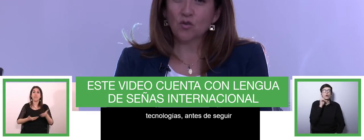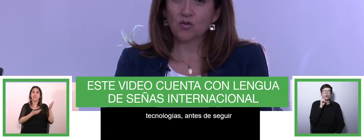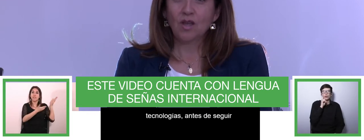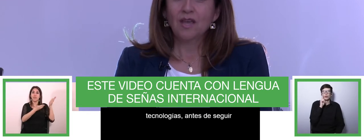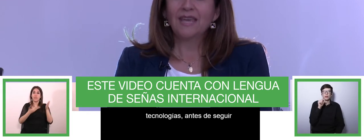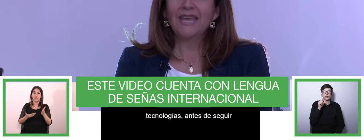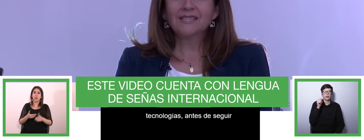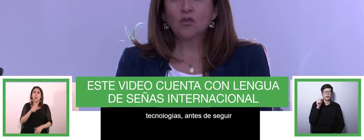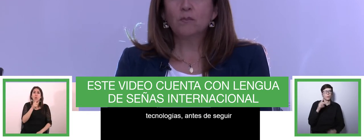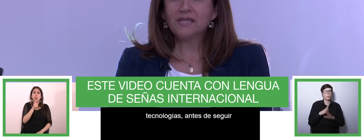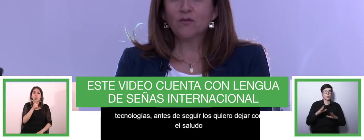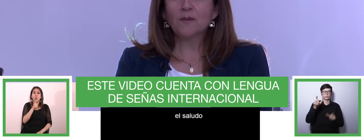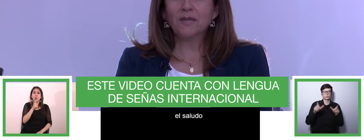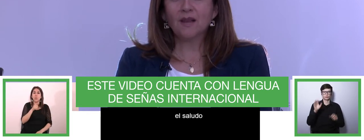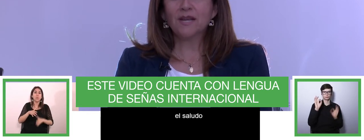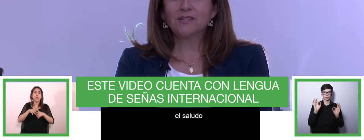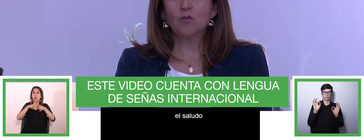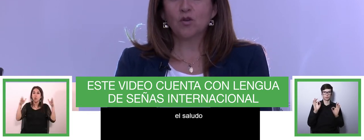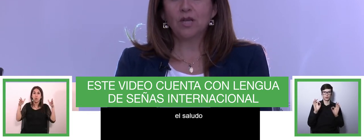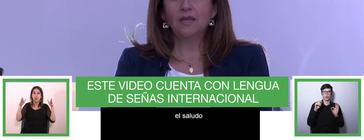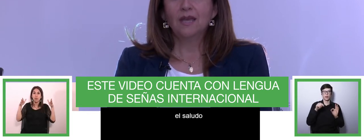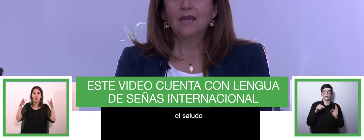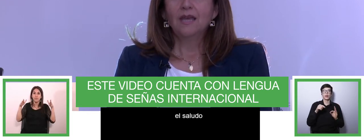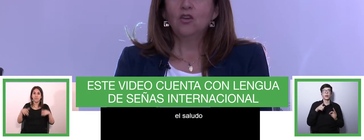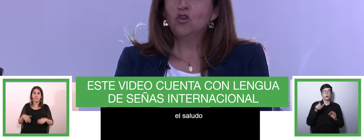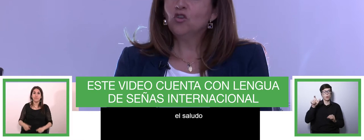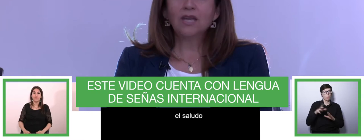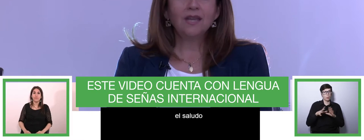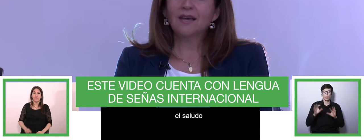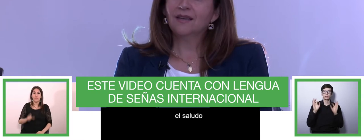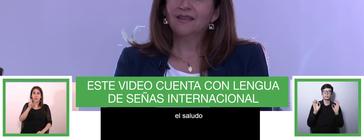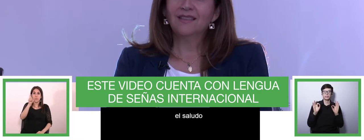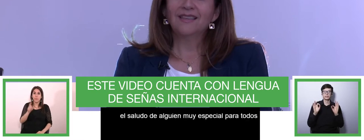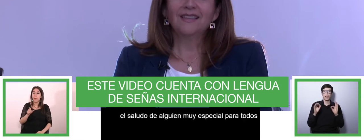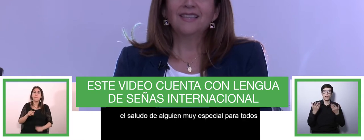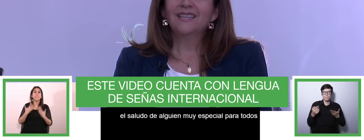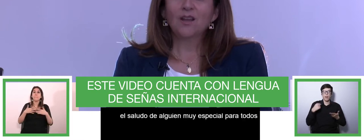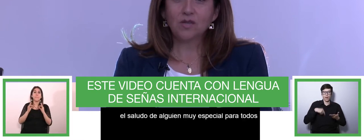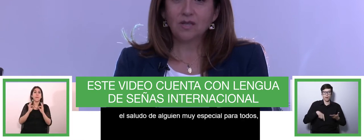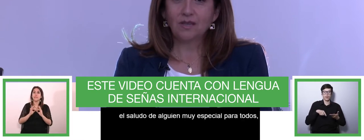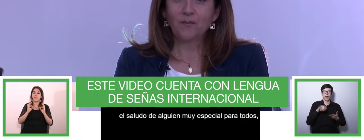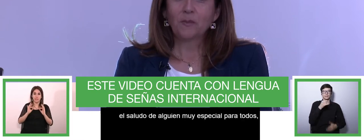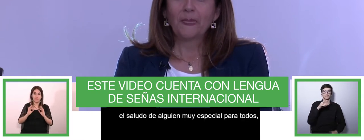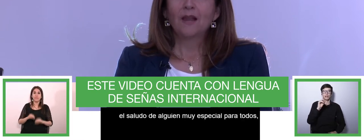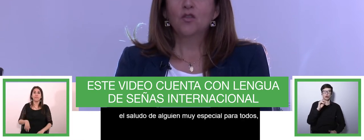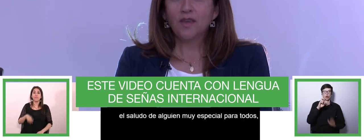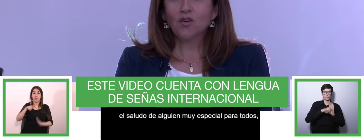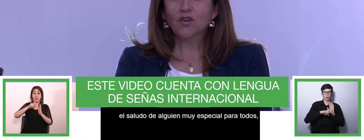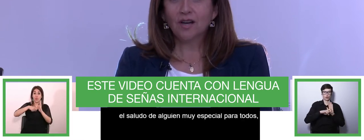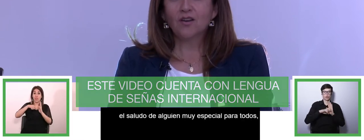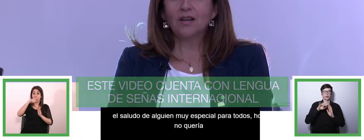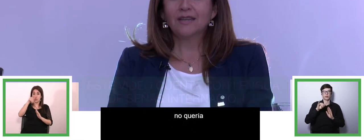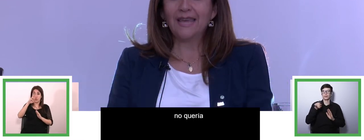nosotros. Ella ha sido pieza fundamental para Ciro Project y hoy no quería estar ausente. Los